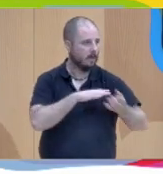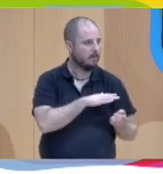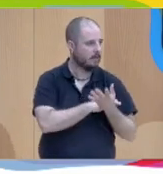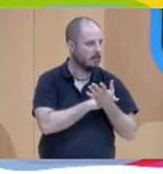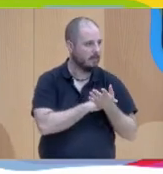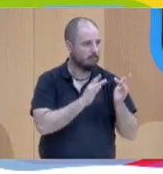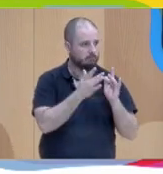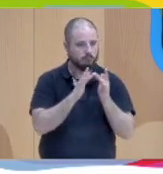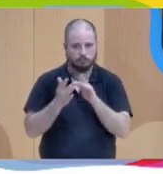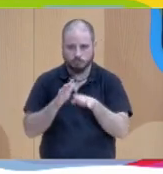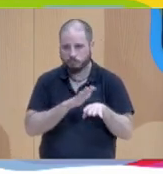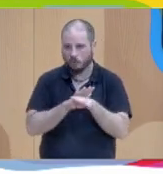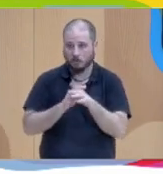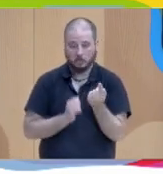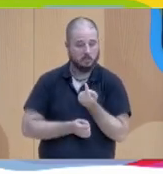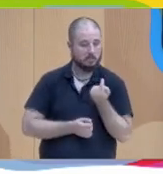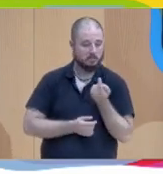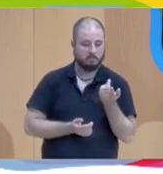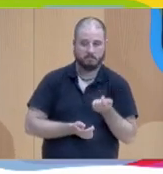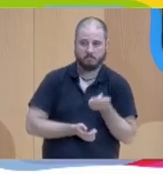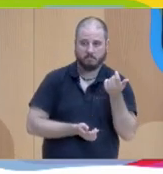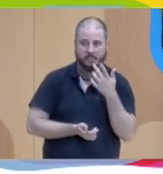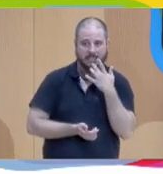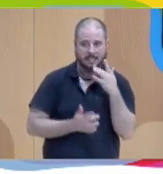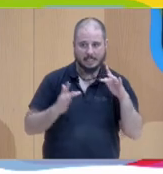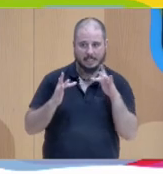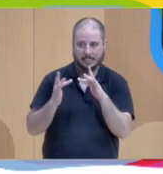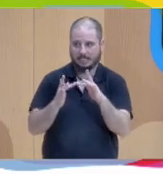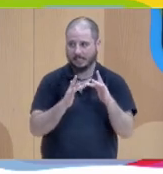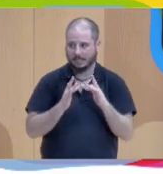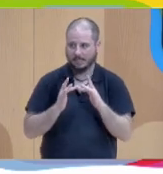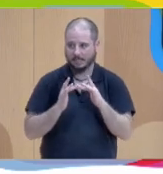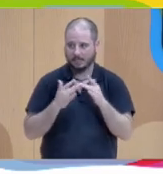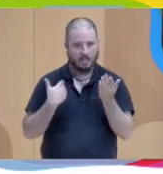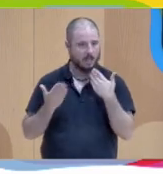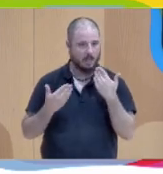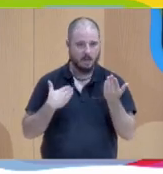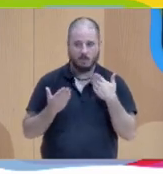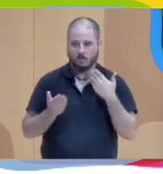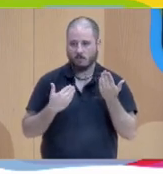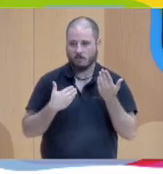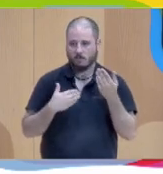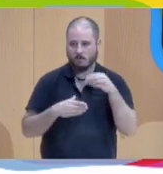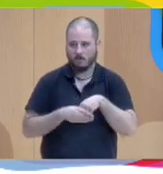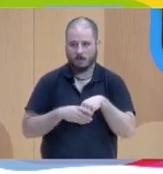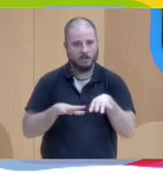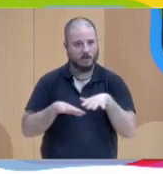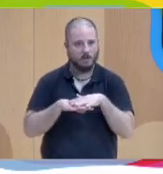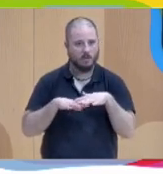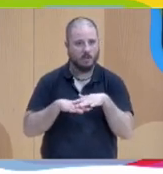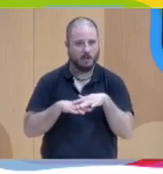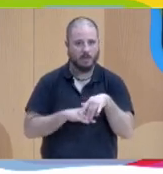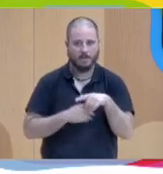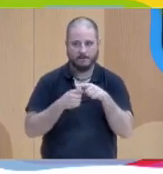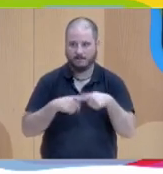porque solos valemos poquito, pero cuando nos conectamos con los demás, ¿no? y cuando dialogamos dentro de cada red y con las diferentes redes,